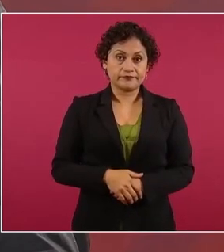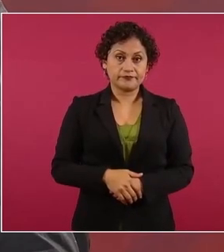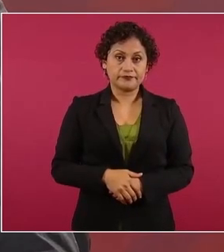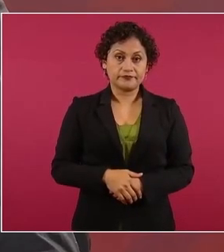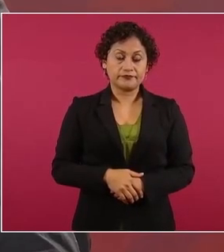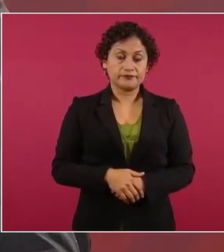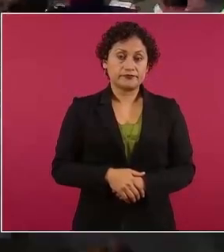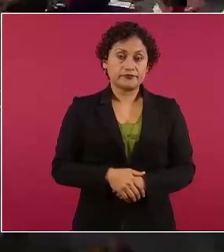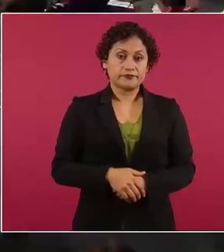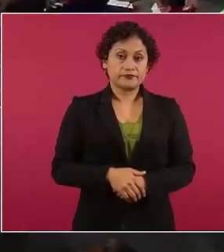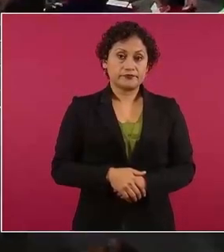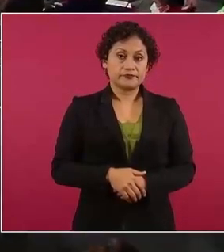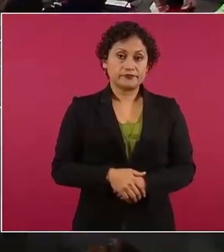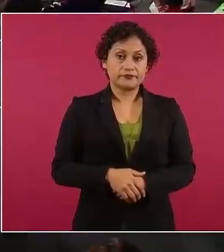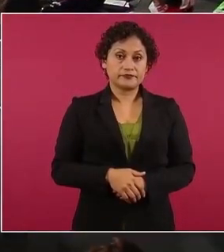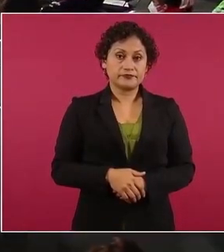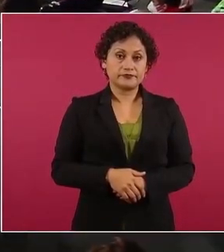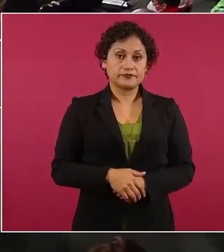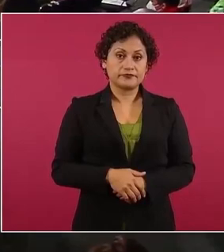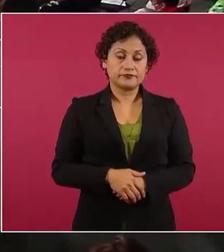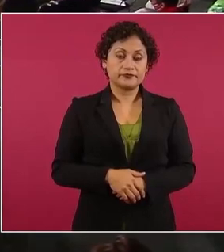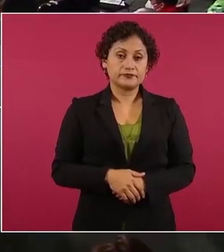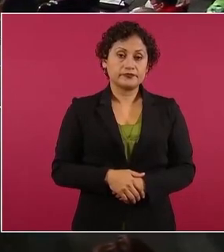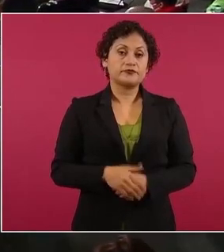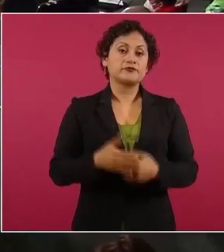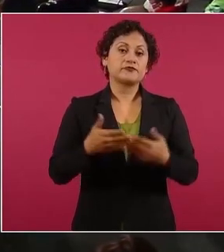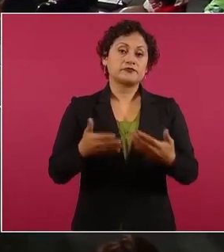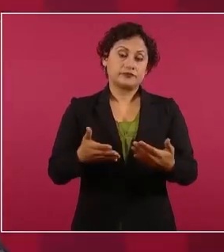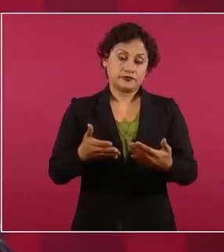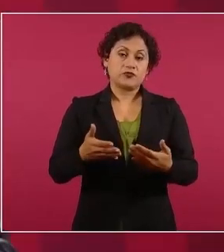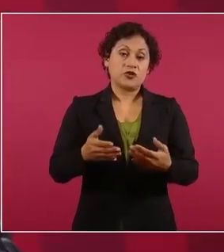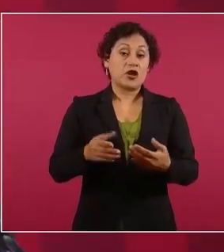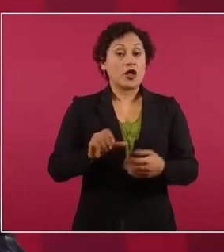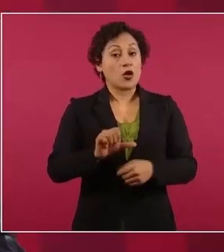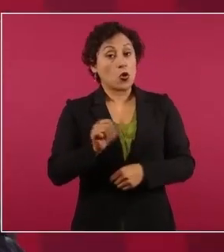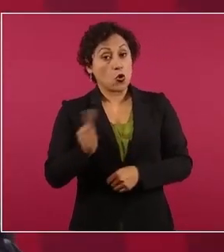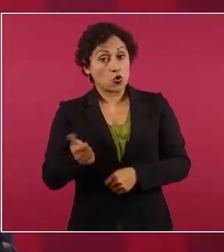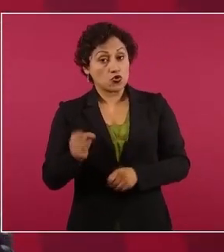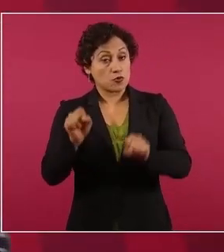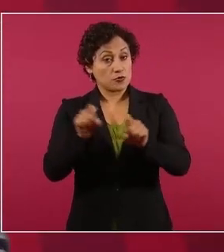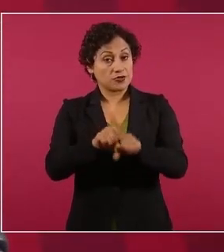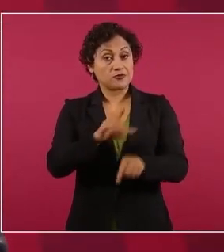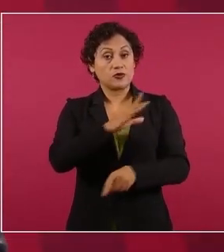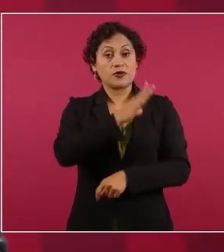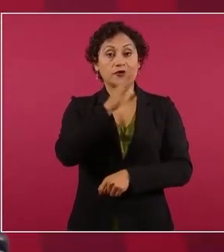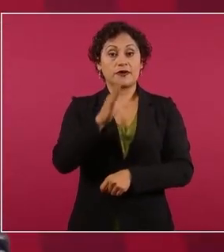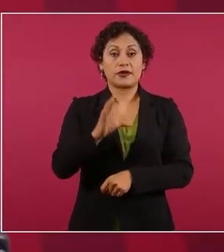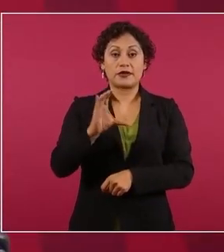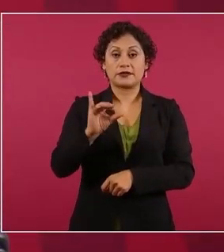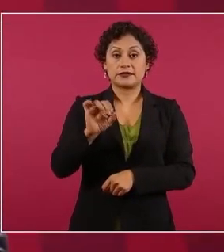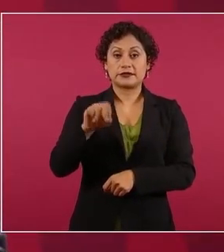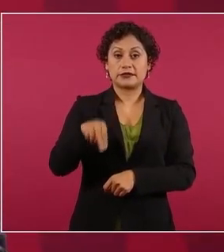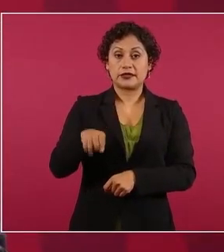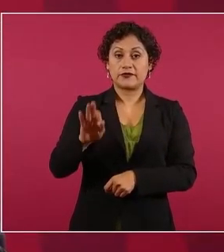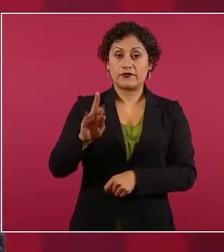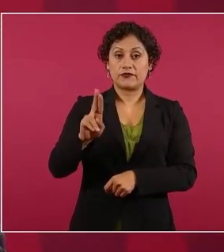y el general sin fuegos también planteó yo recuerdo